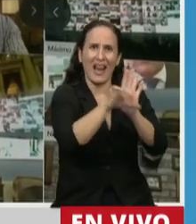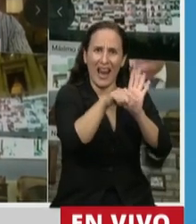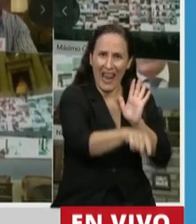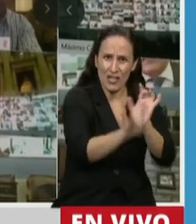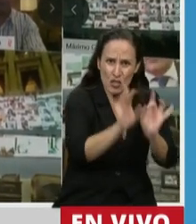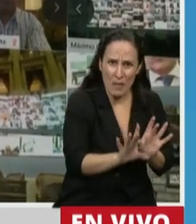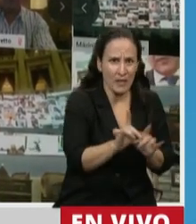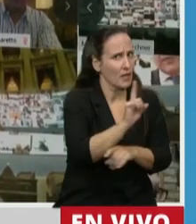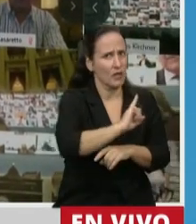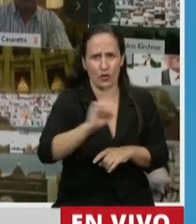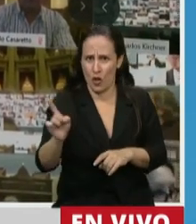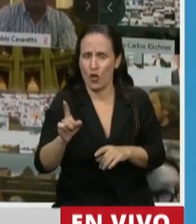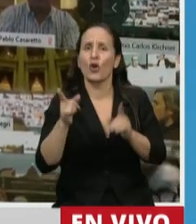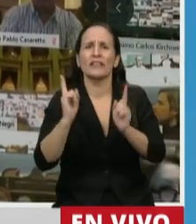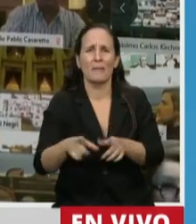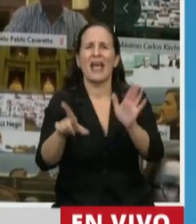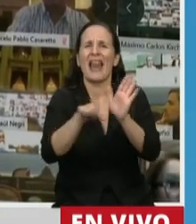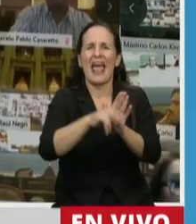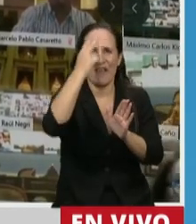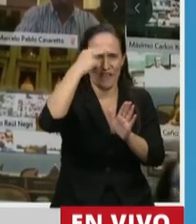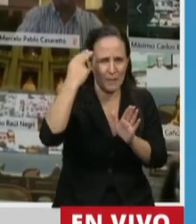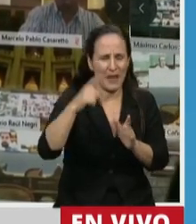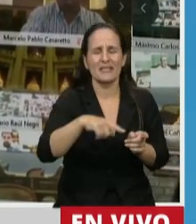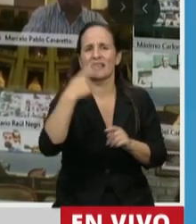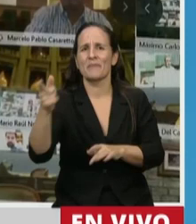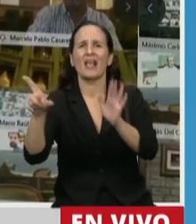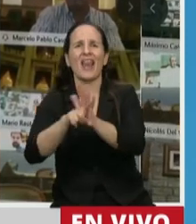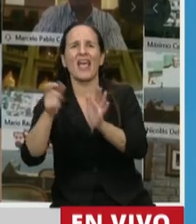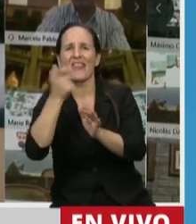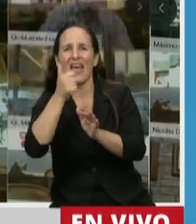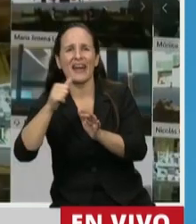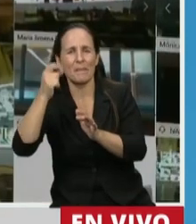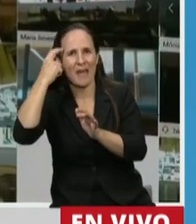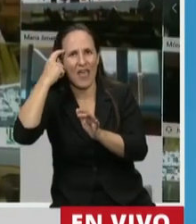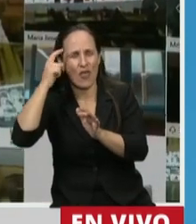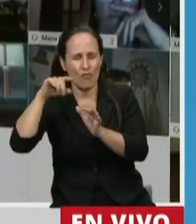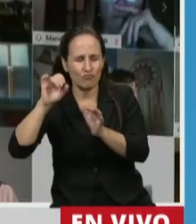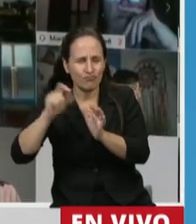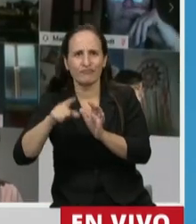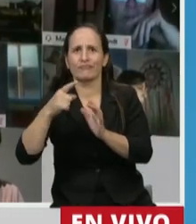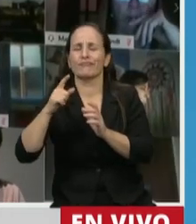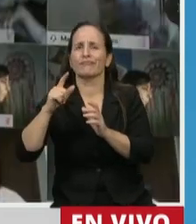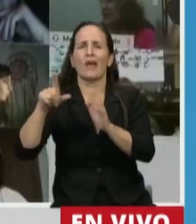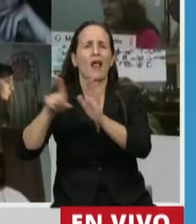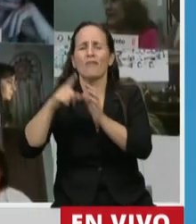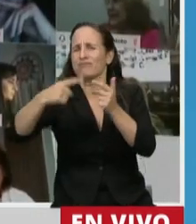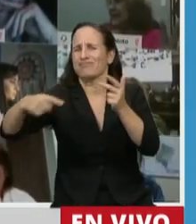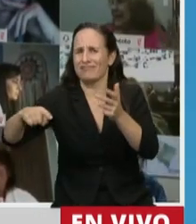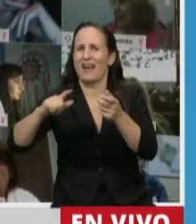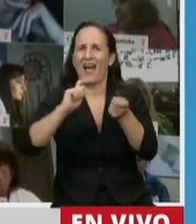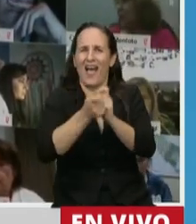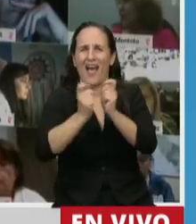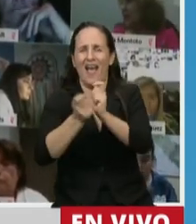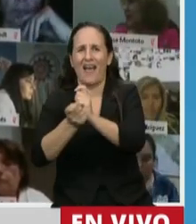ley, sino que se modifican también la ley de farmacia, la ley de psicofármacos, permitiendo la ley de trazabilidad, permitiendo de esta